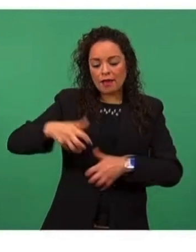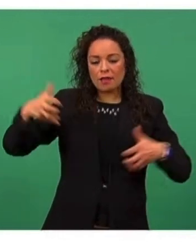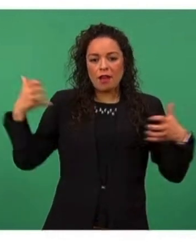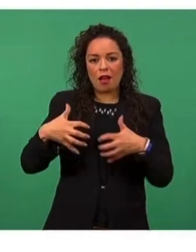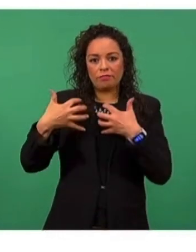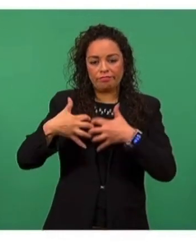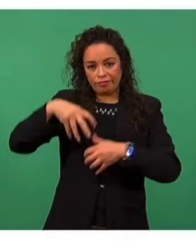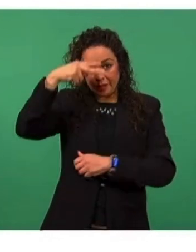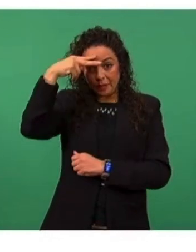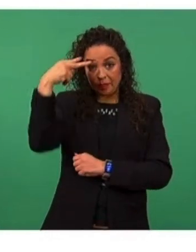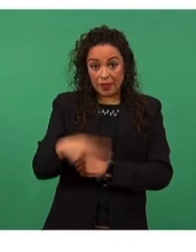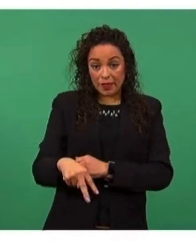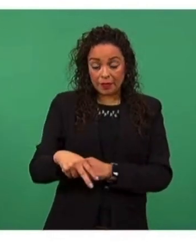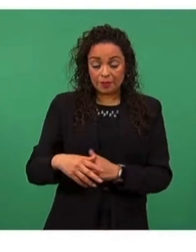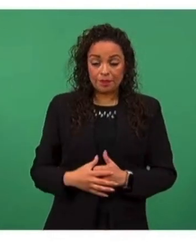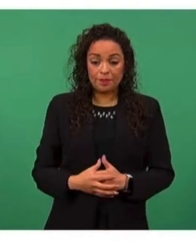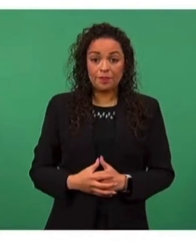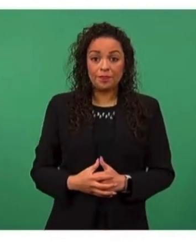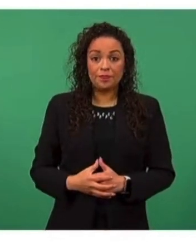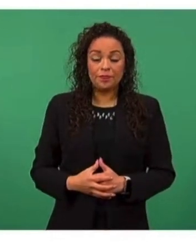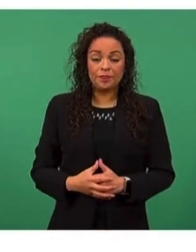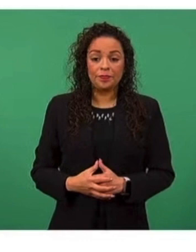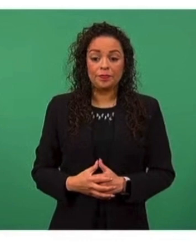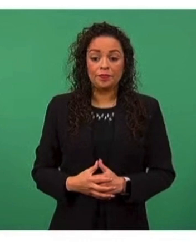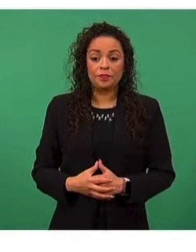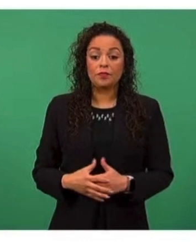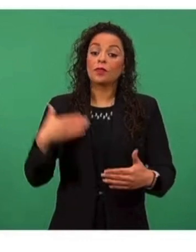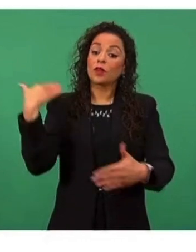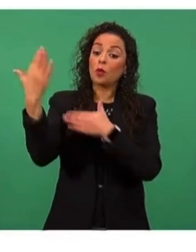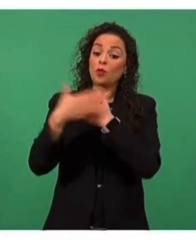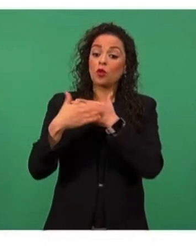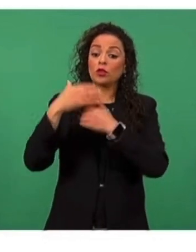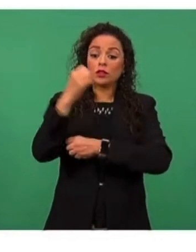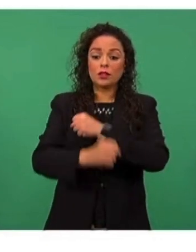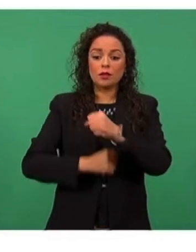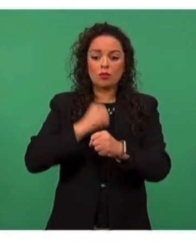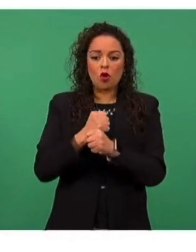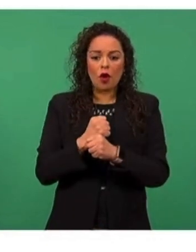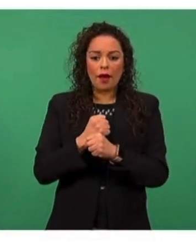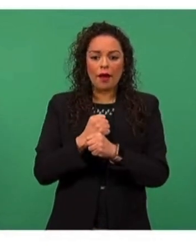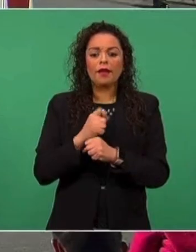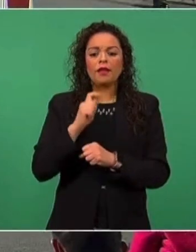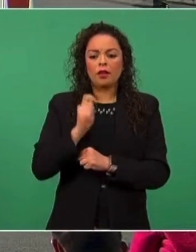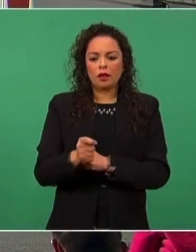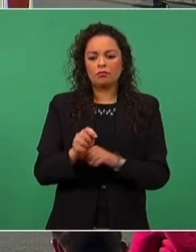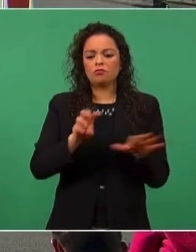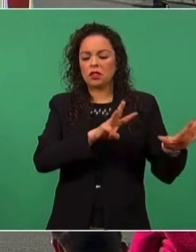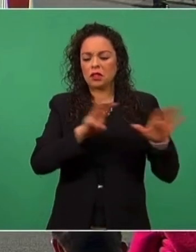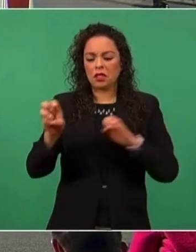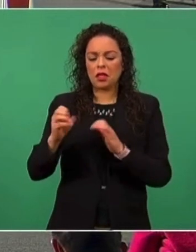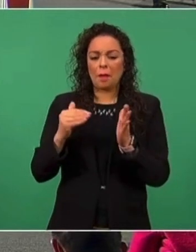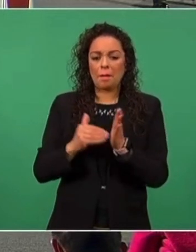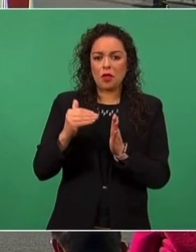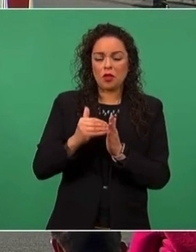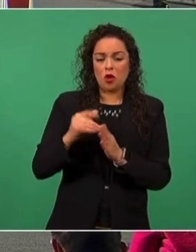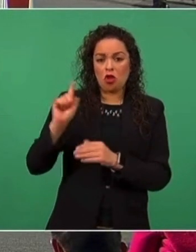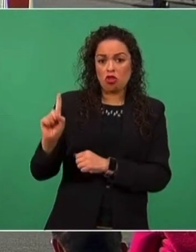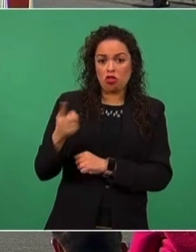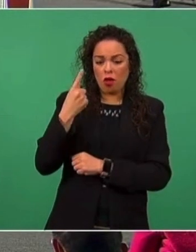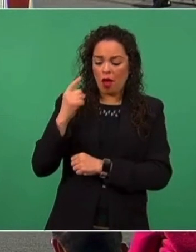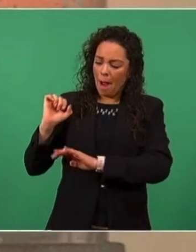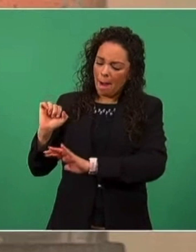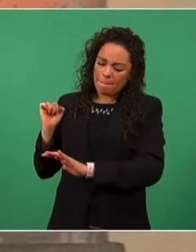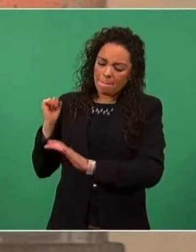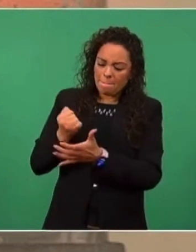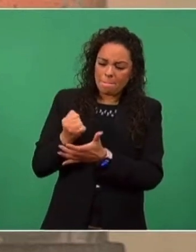favor. Bueno, pues a partir del próximo año vamos a invertir 300 millones de dólares, de